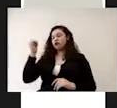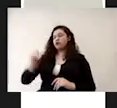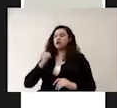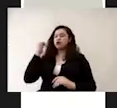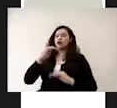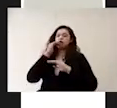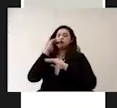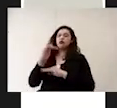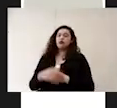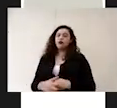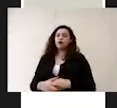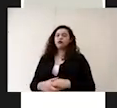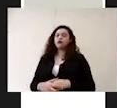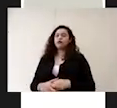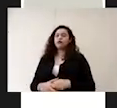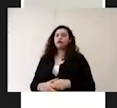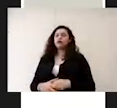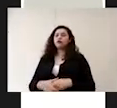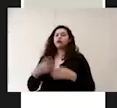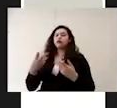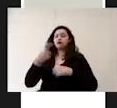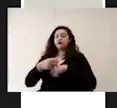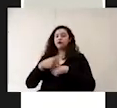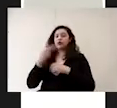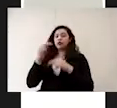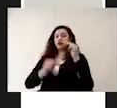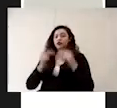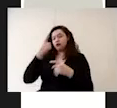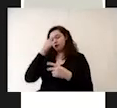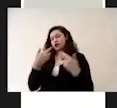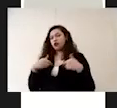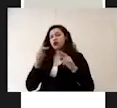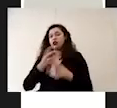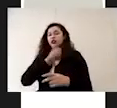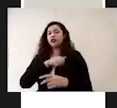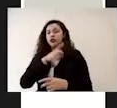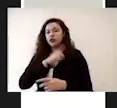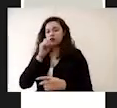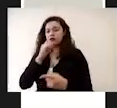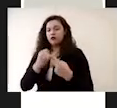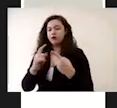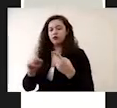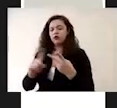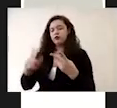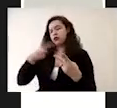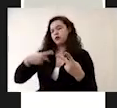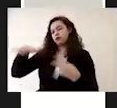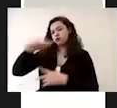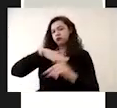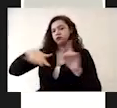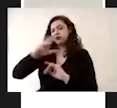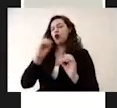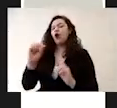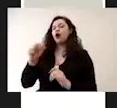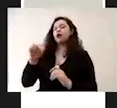y por el grado de riesgo que puedan representar tanto para la salud como para el ambiente. Dentro de estos